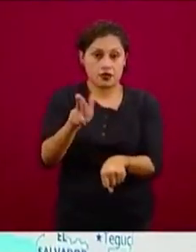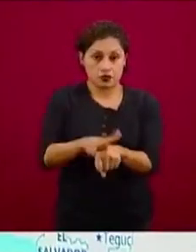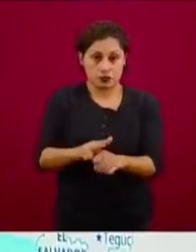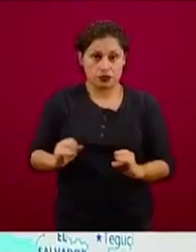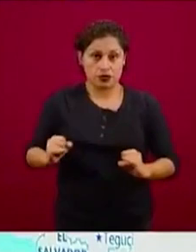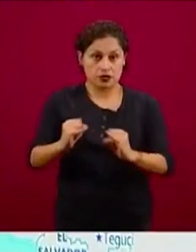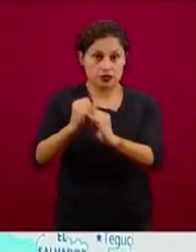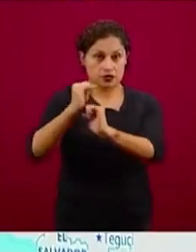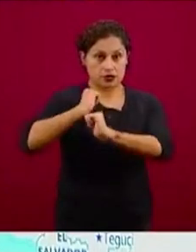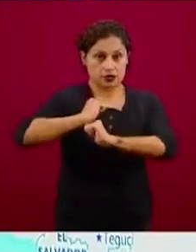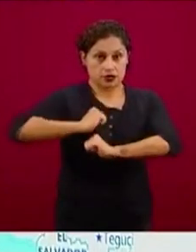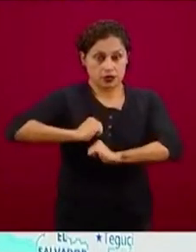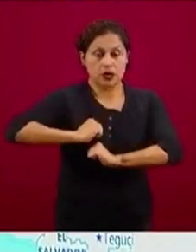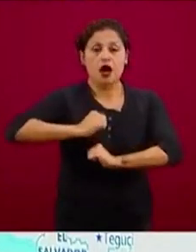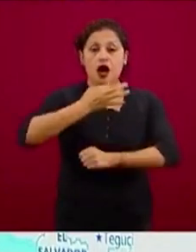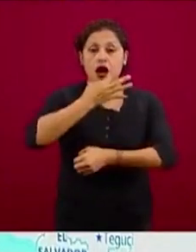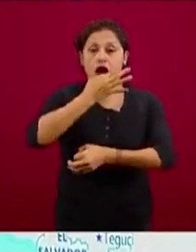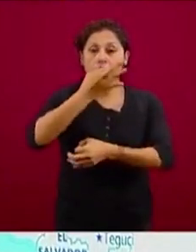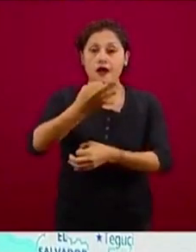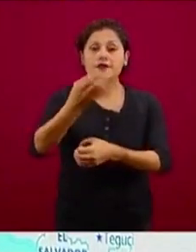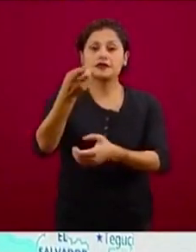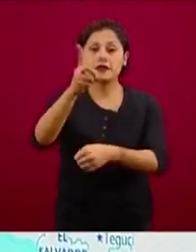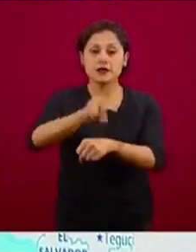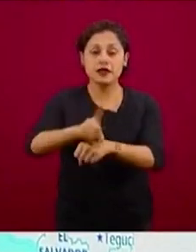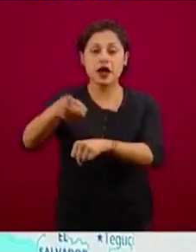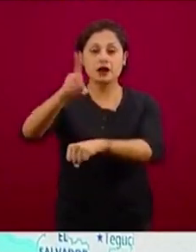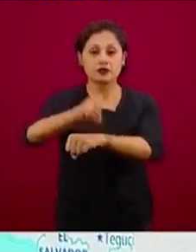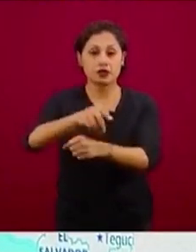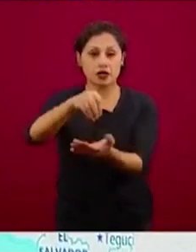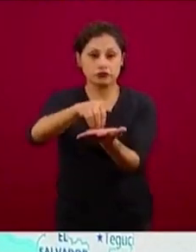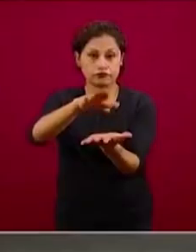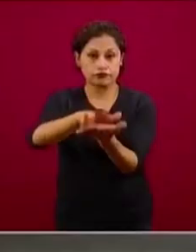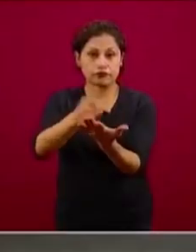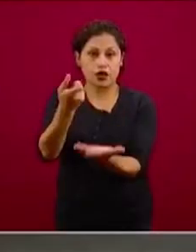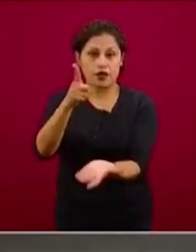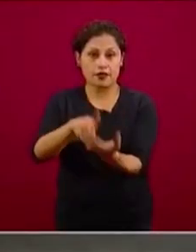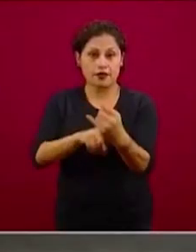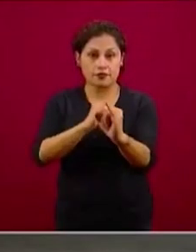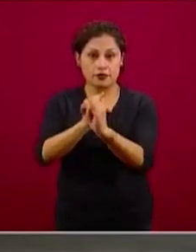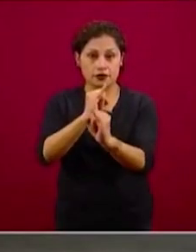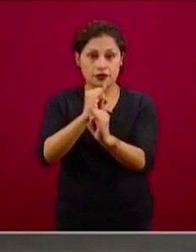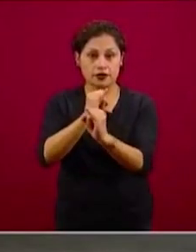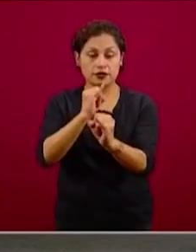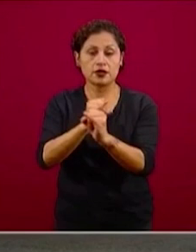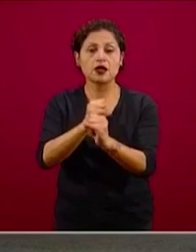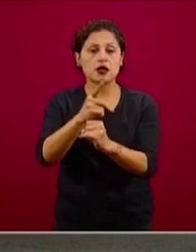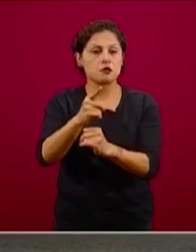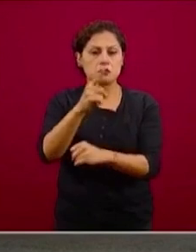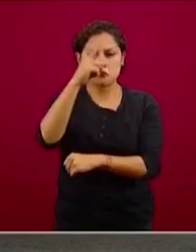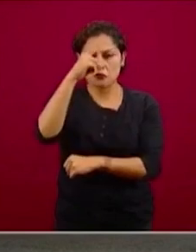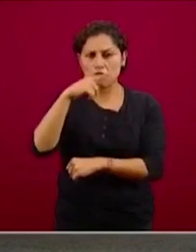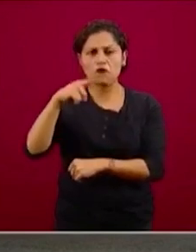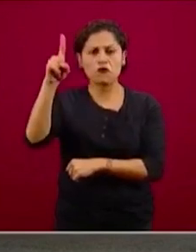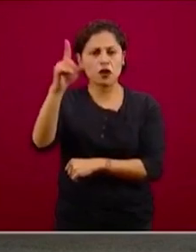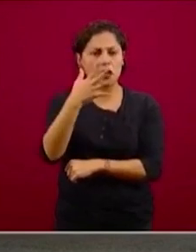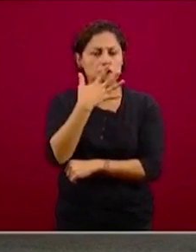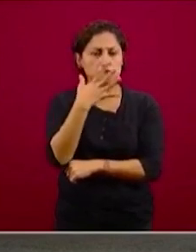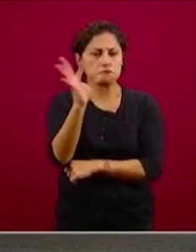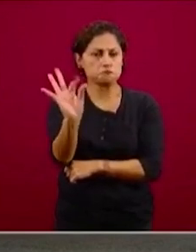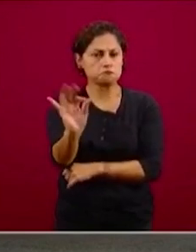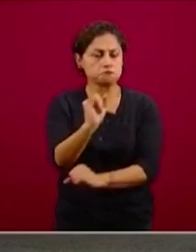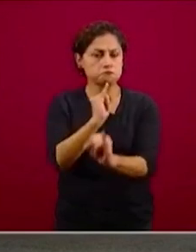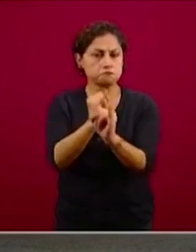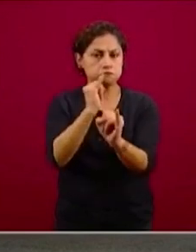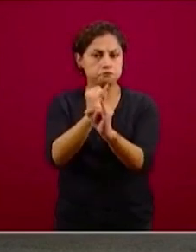notifican diariamente a esta plataforma. Es un registro muy fácil, son 11 variables, se hace en línea, es una sola plataforma